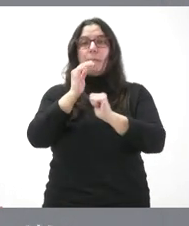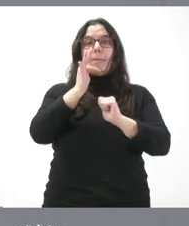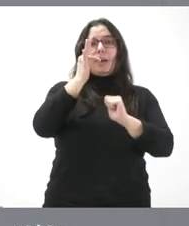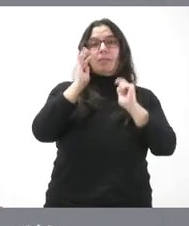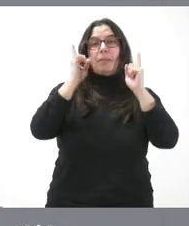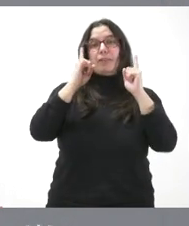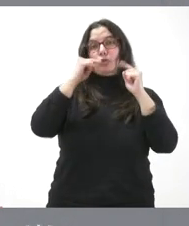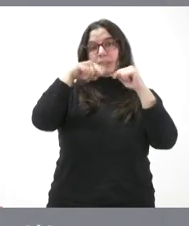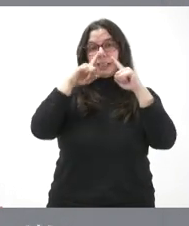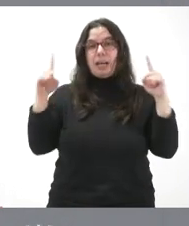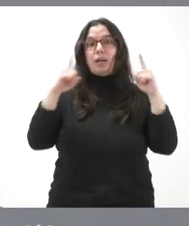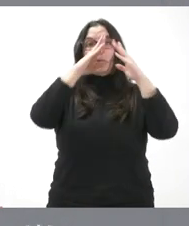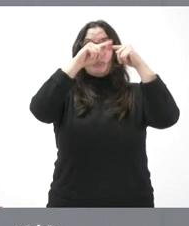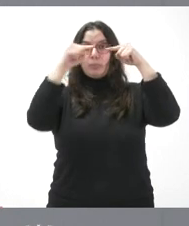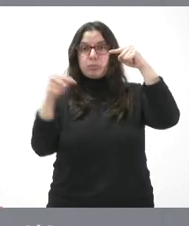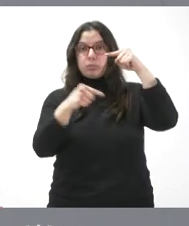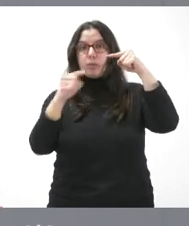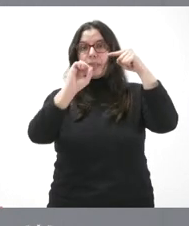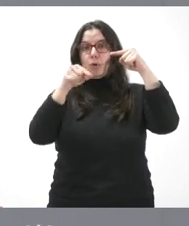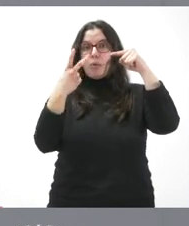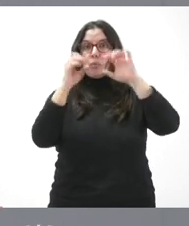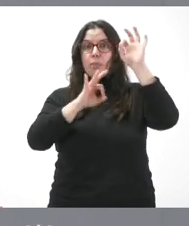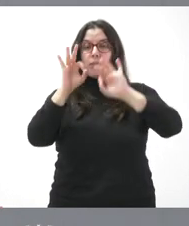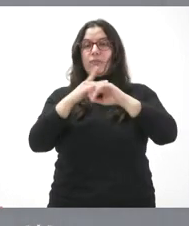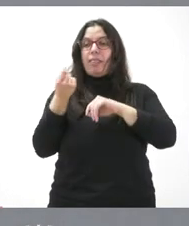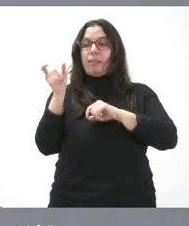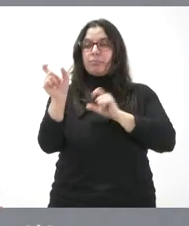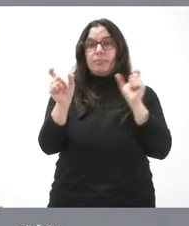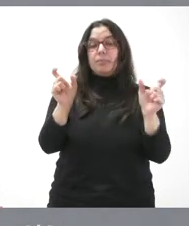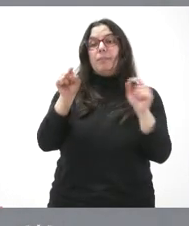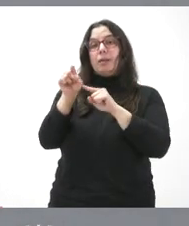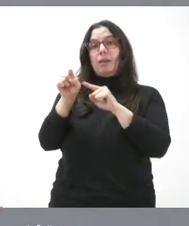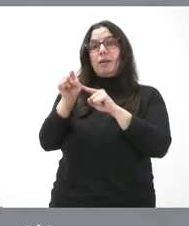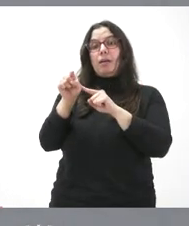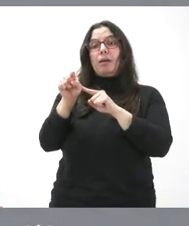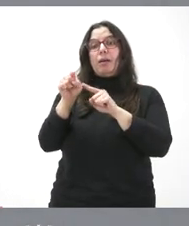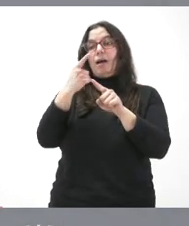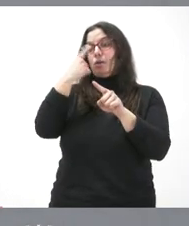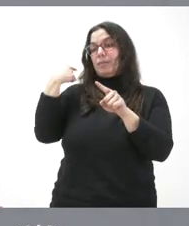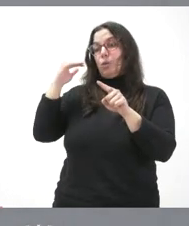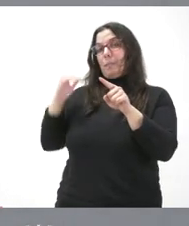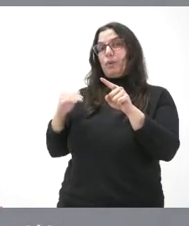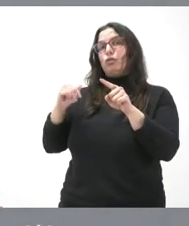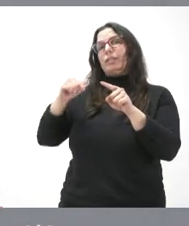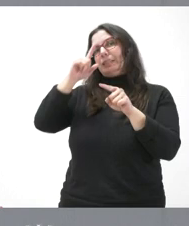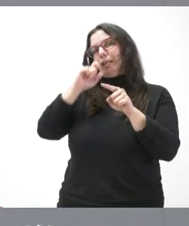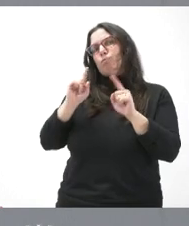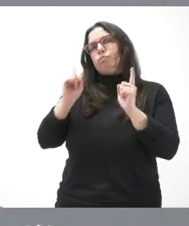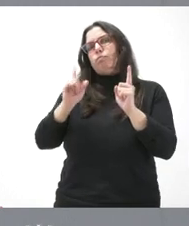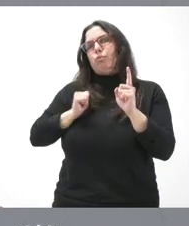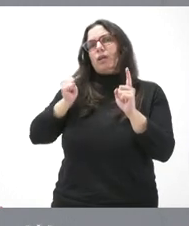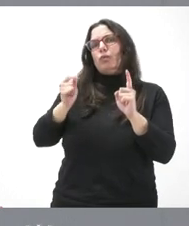este ejercicio, que es el 0.1%, se fija en la cantidad, pero, al ser menor la que figuraba en el ejercicio anterior, hemos decidido por prudencia